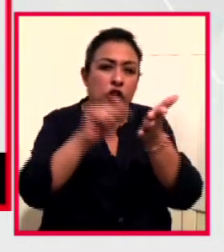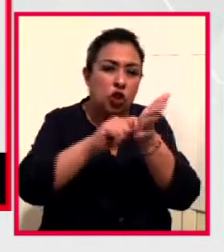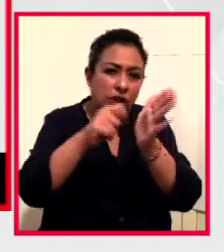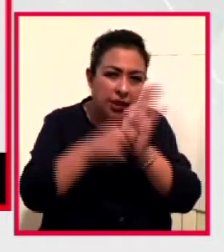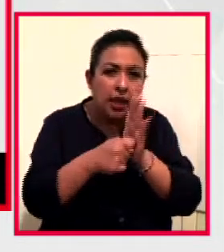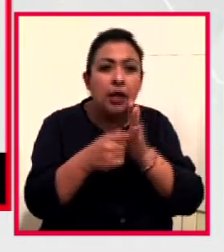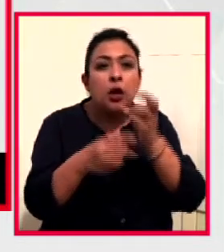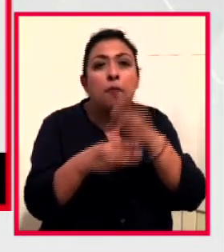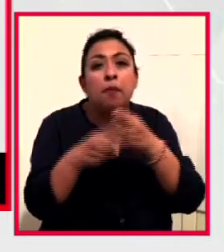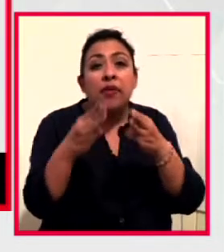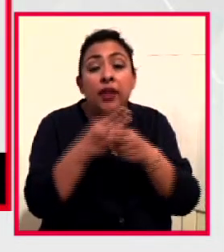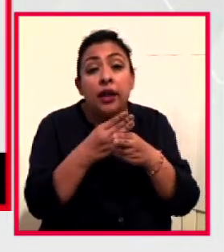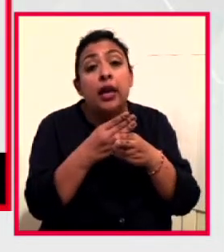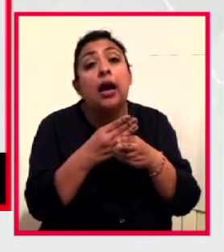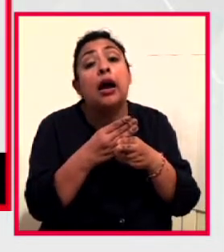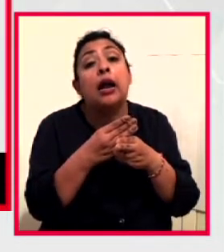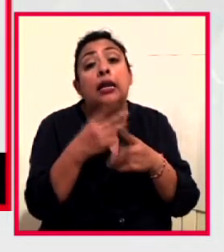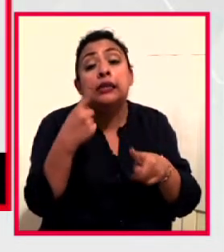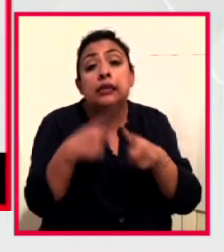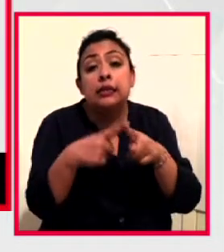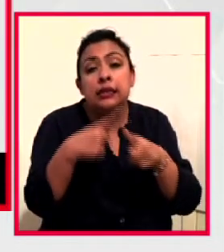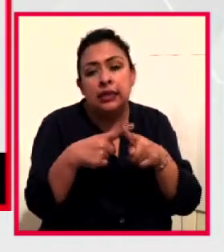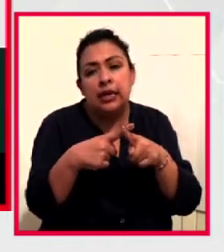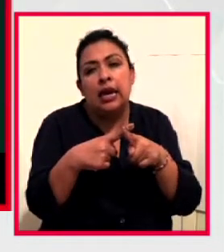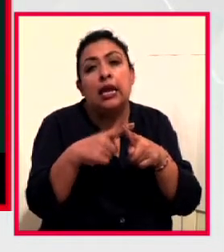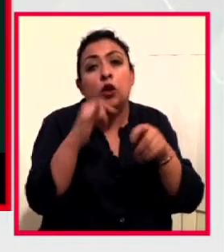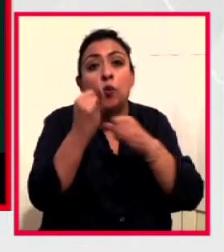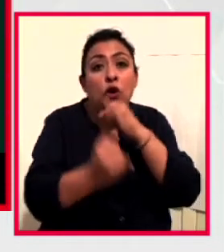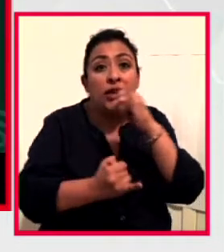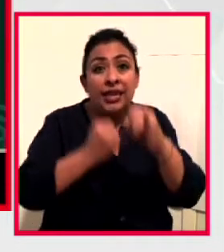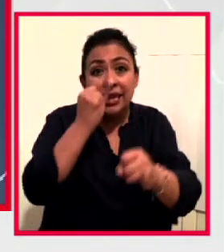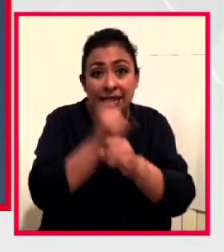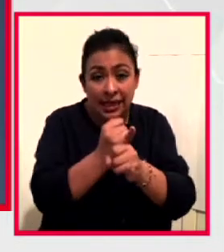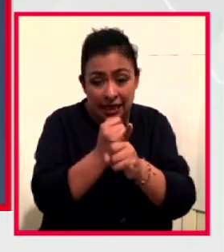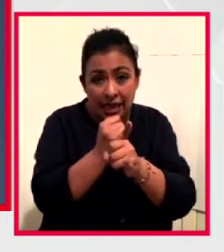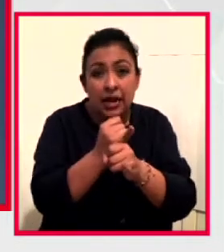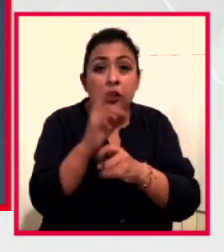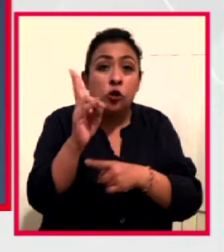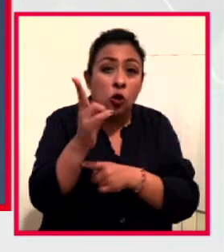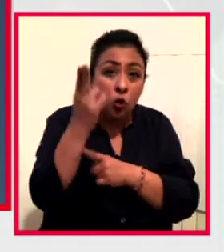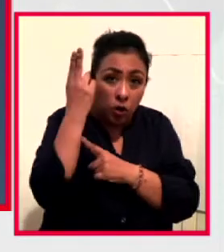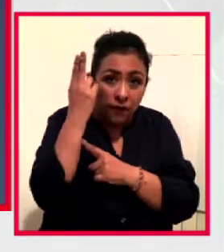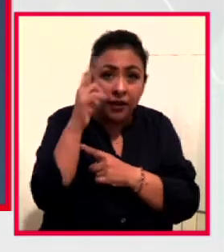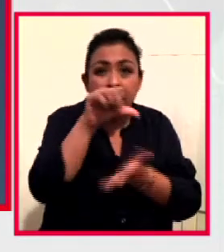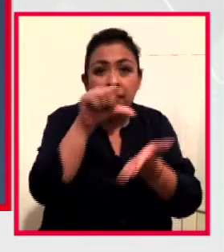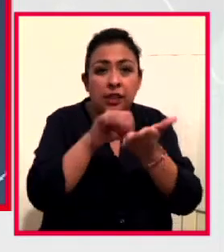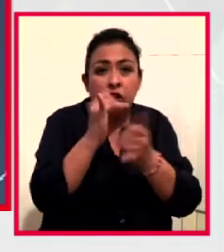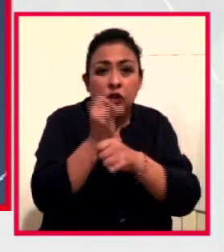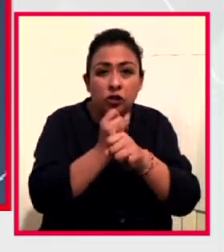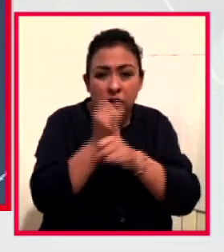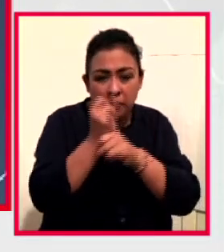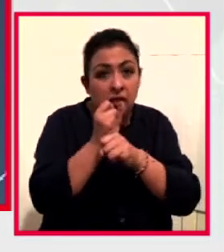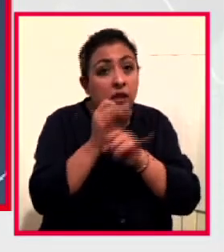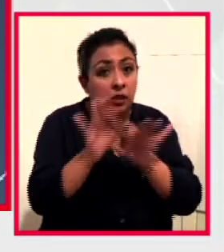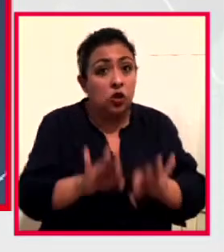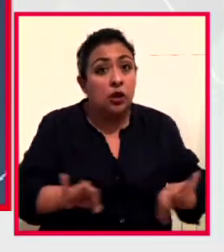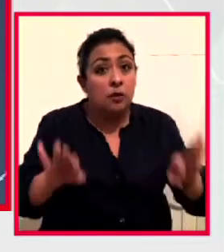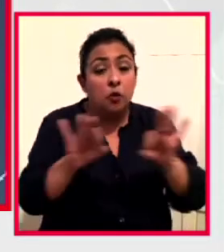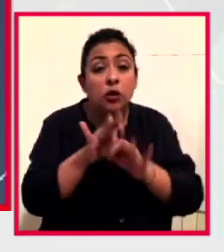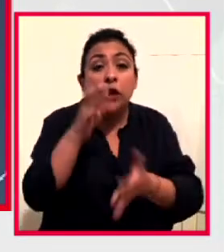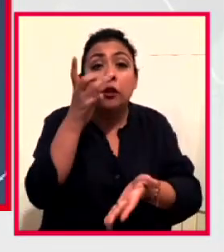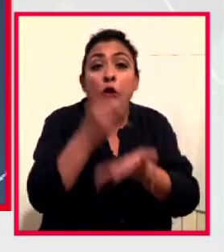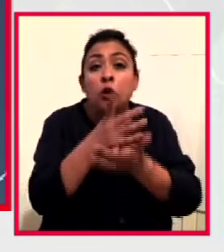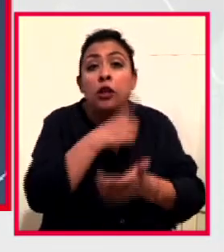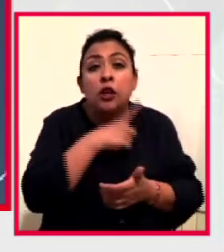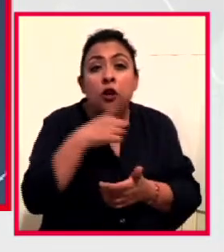consulta, inclusive emitidos por organismos internacionales, universidades y centros de investigación de renombre mundial. Únicamente deben